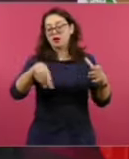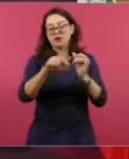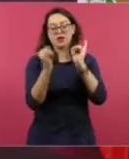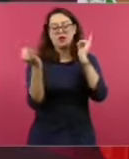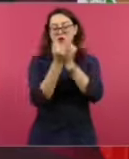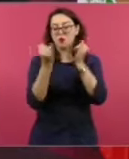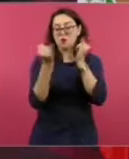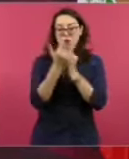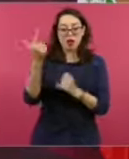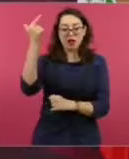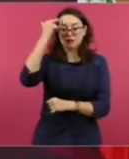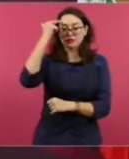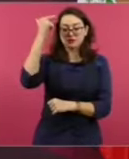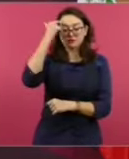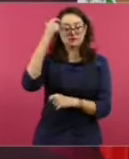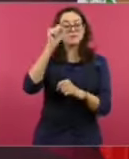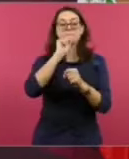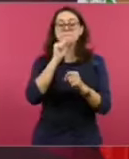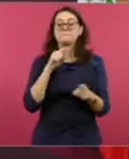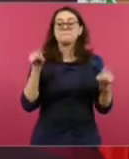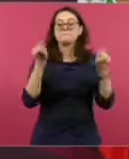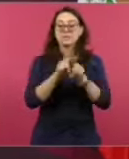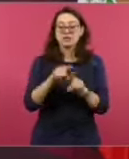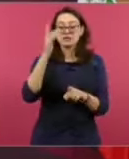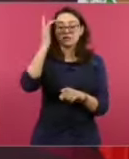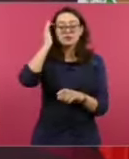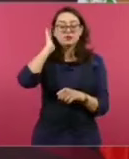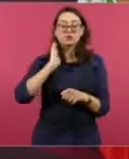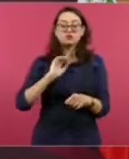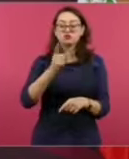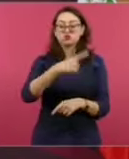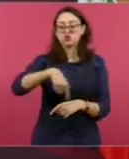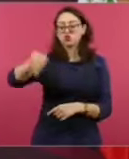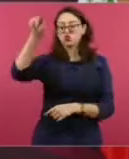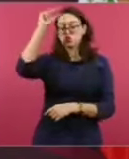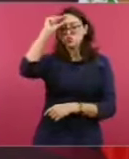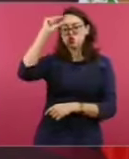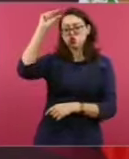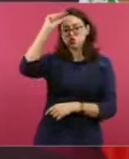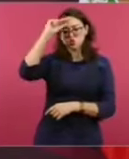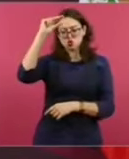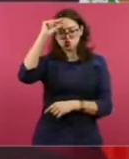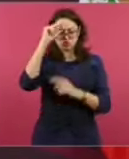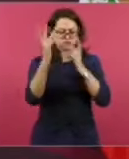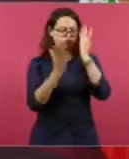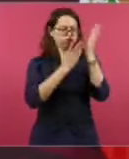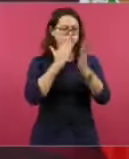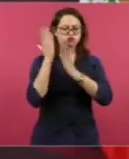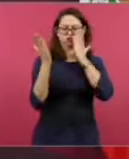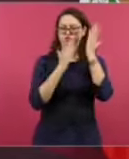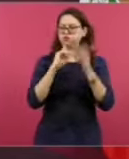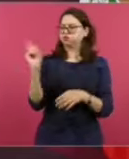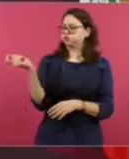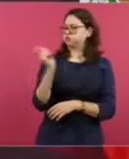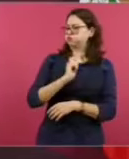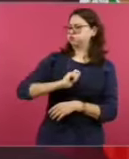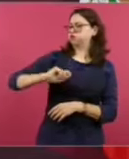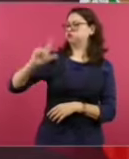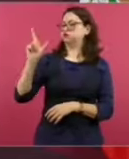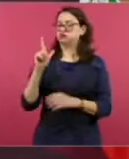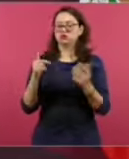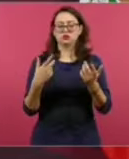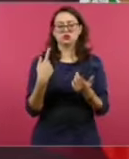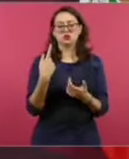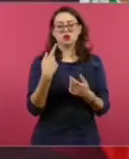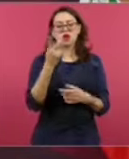del grupo intelectual que hace la revista Letras Libres.